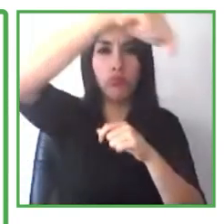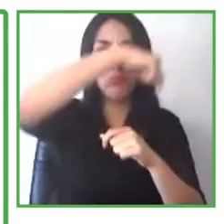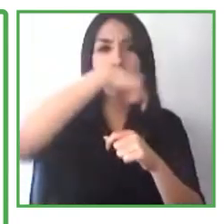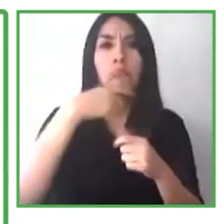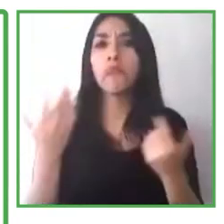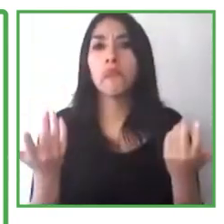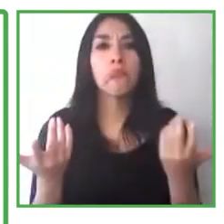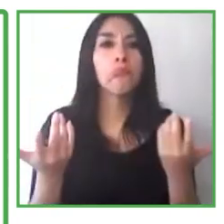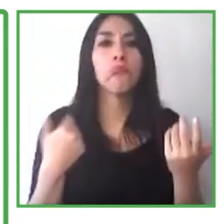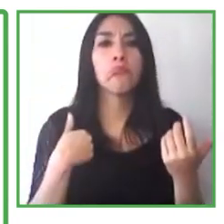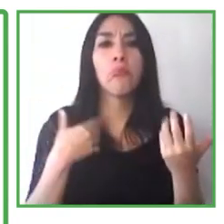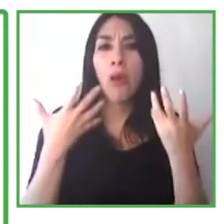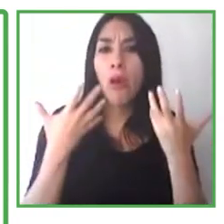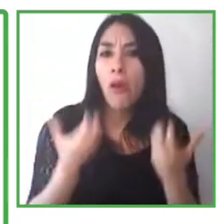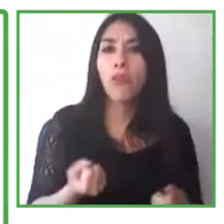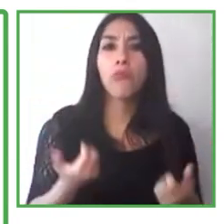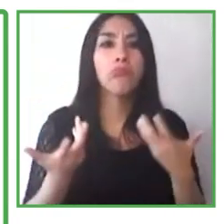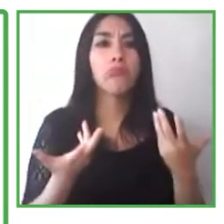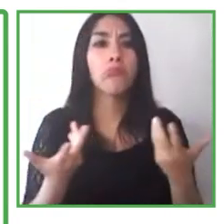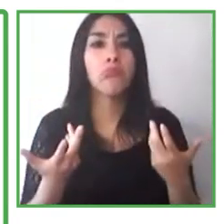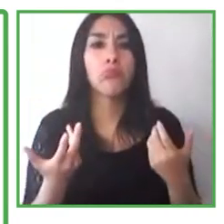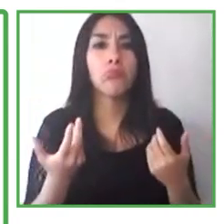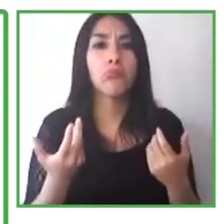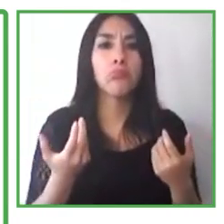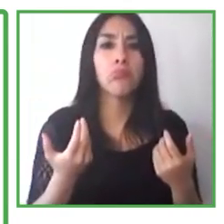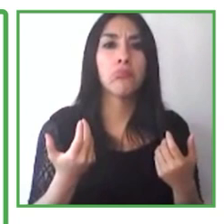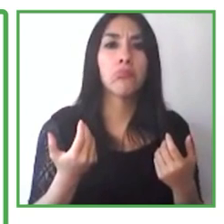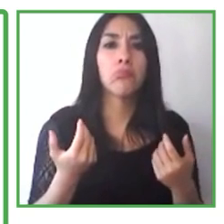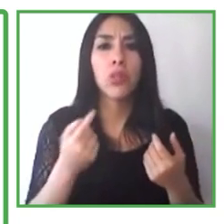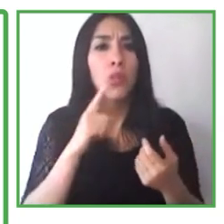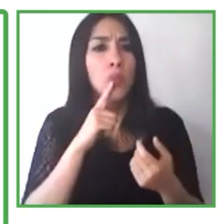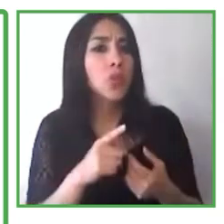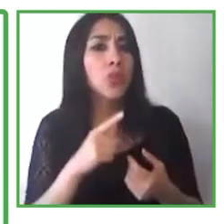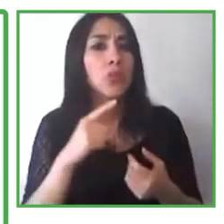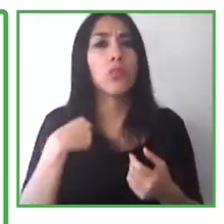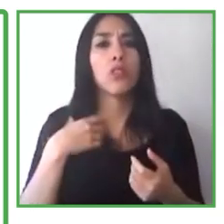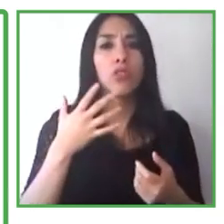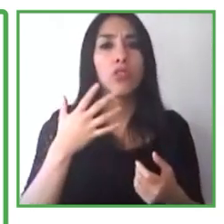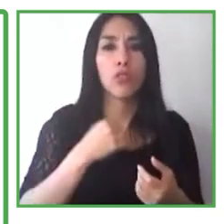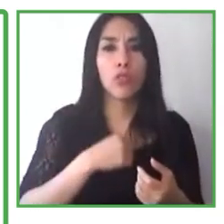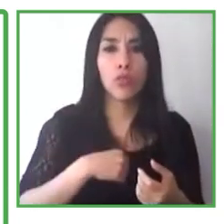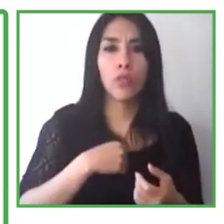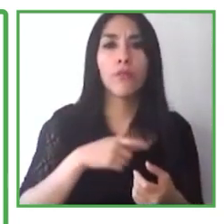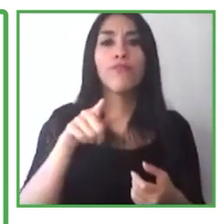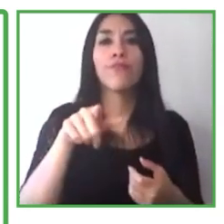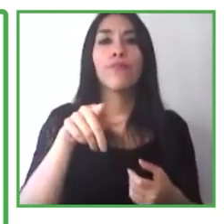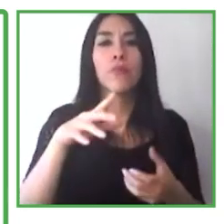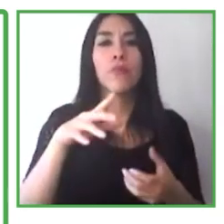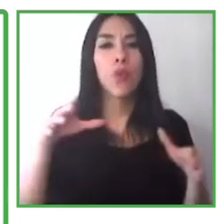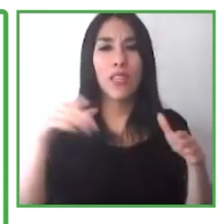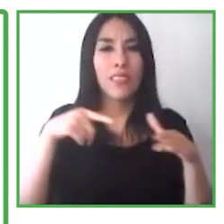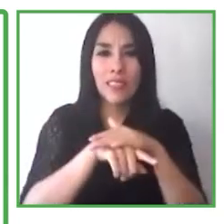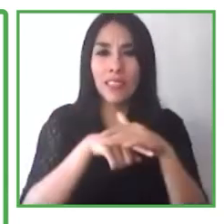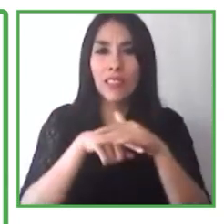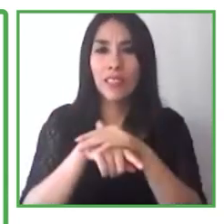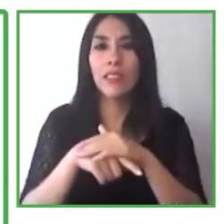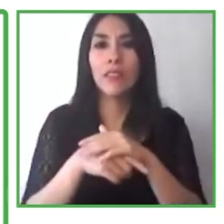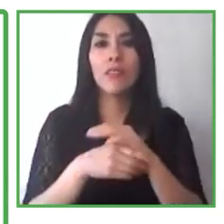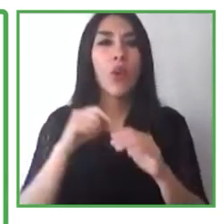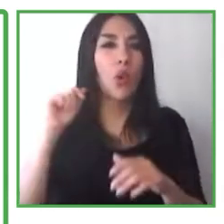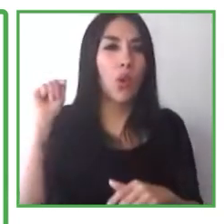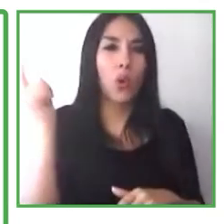no, sabemos que la fuerza o el lugar de trabajo va a ser razonablemente accesible. quiero dar un panorama más bien de la